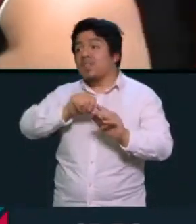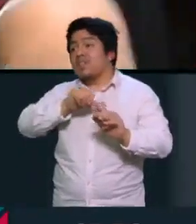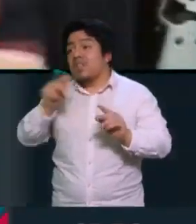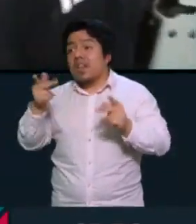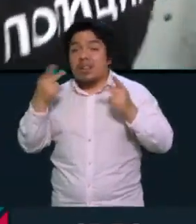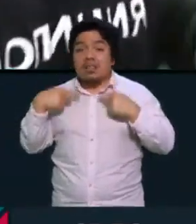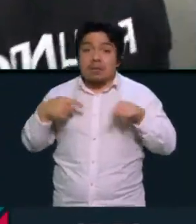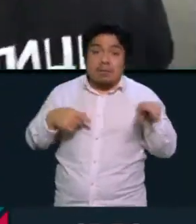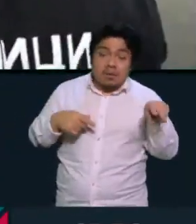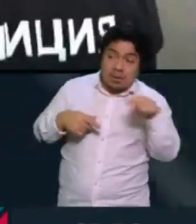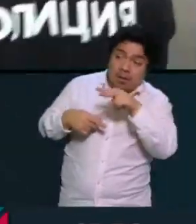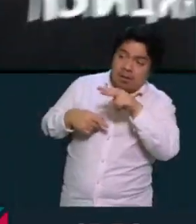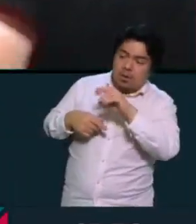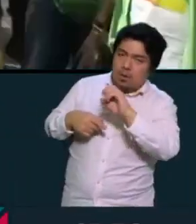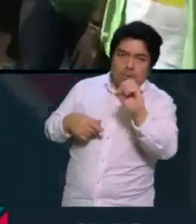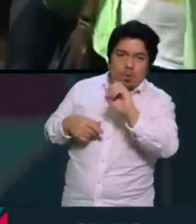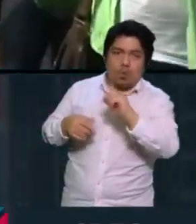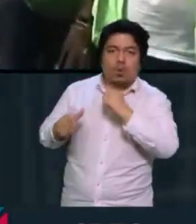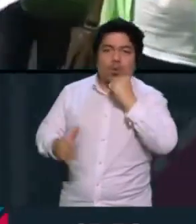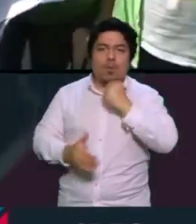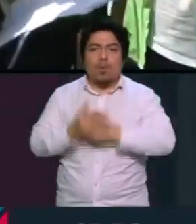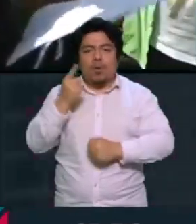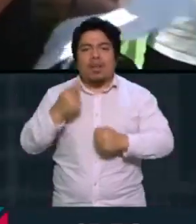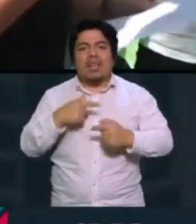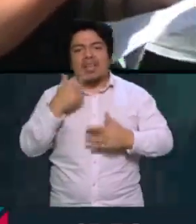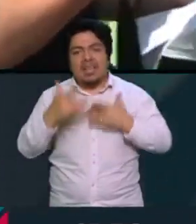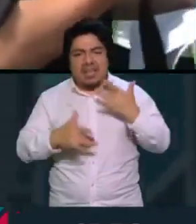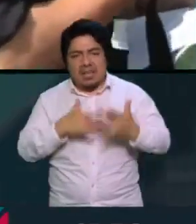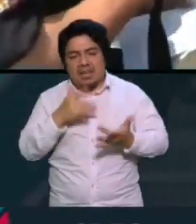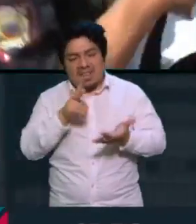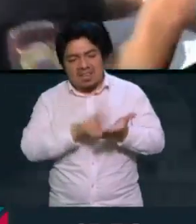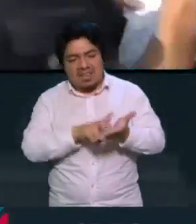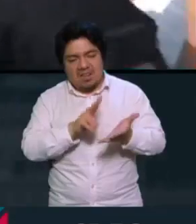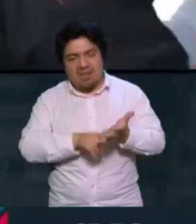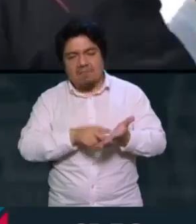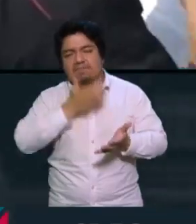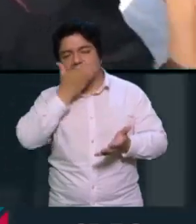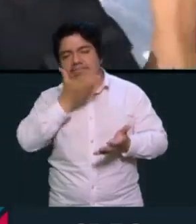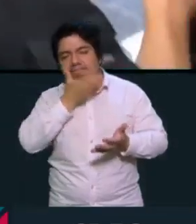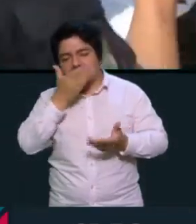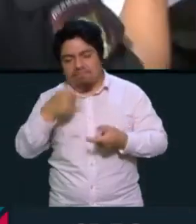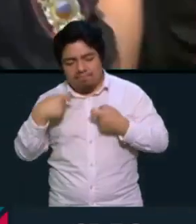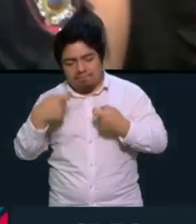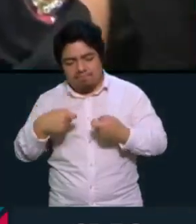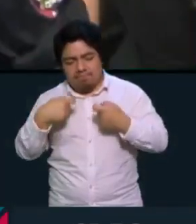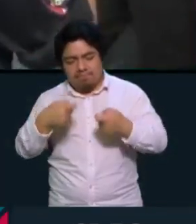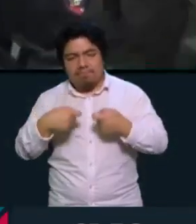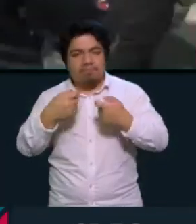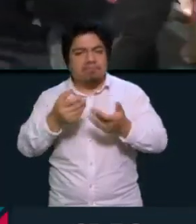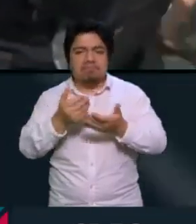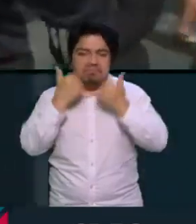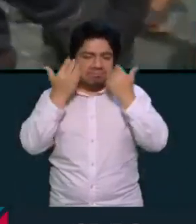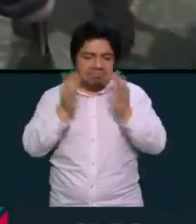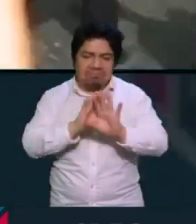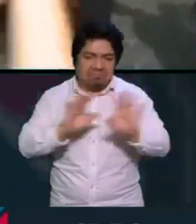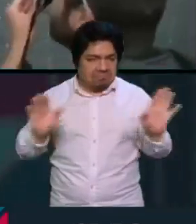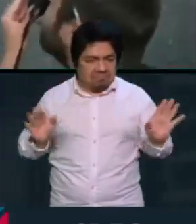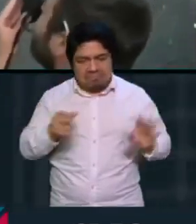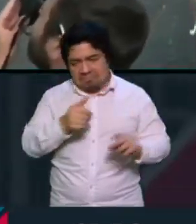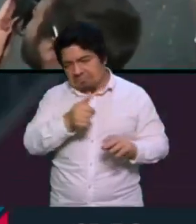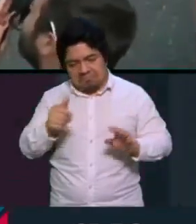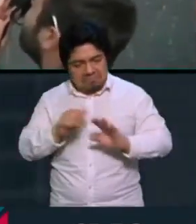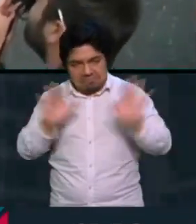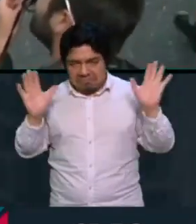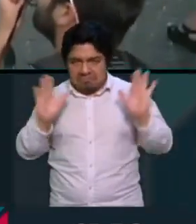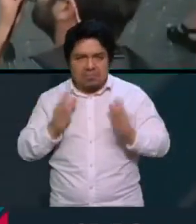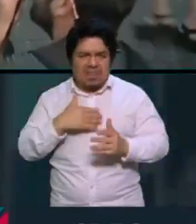recuperar los valores tradicionales de nuestra patria. Interprétenlo como quiera, cada quien, a mí no me parece, pero bueno, eso ha